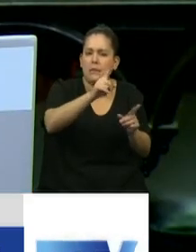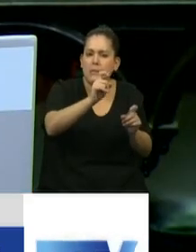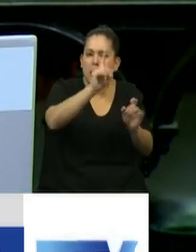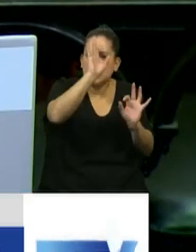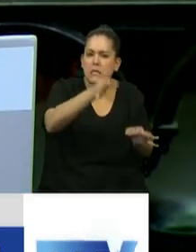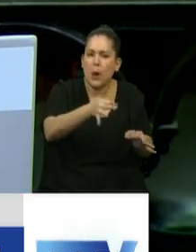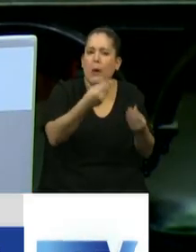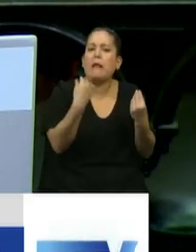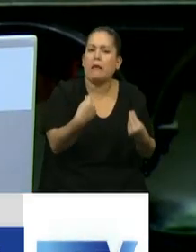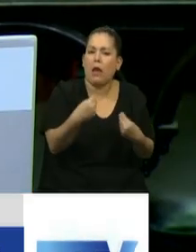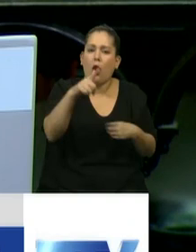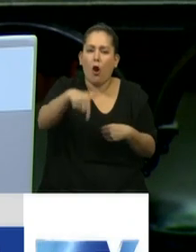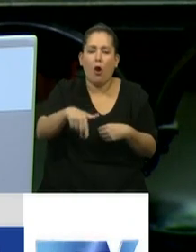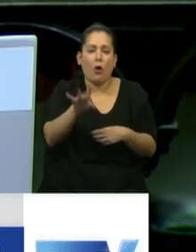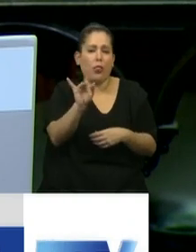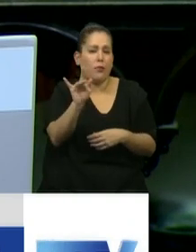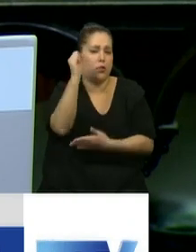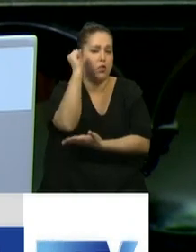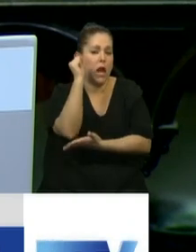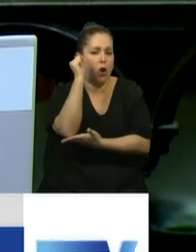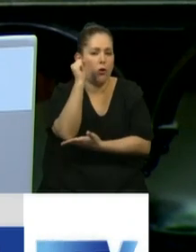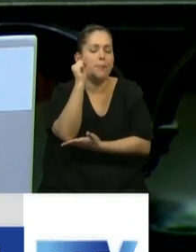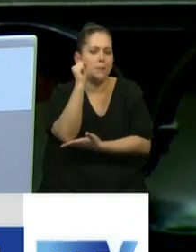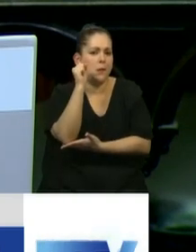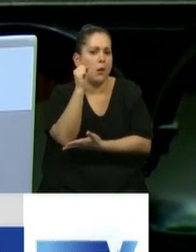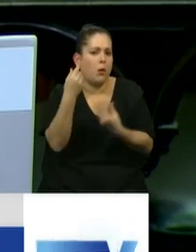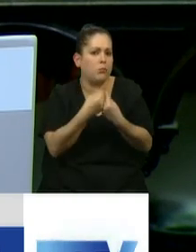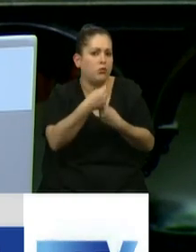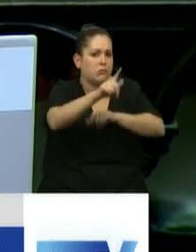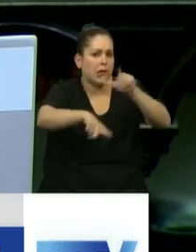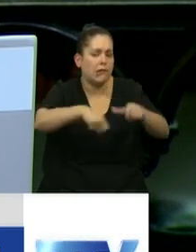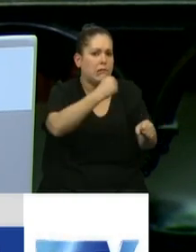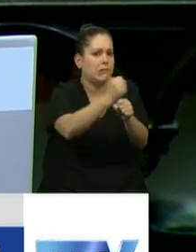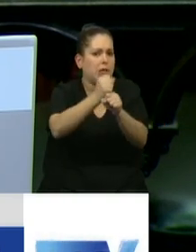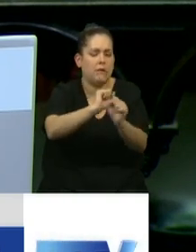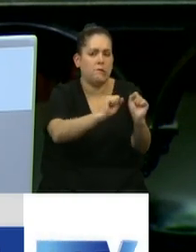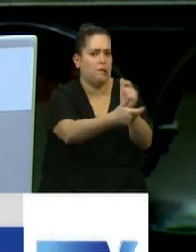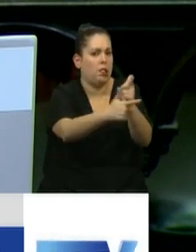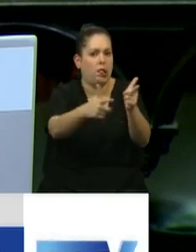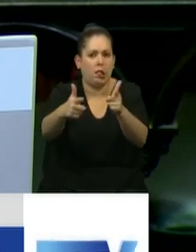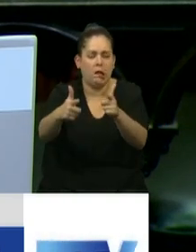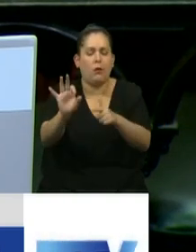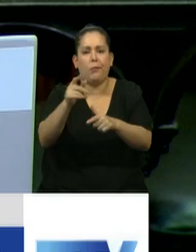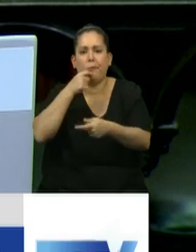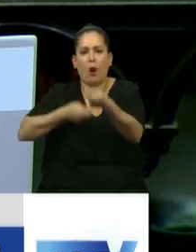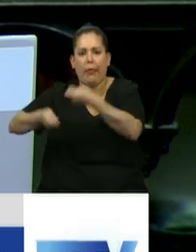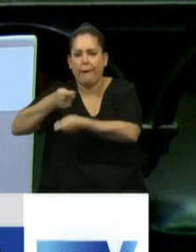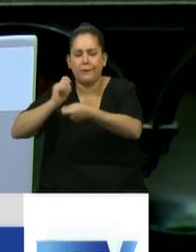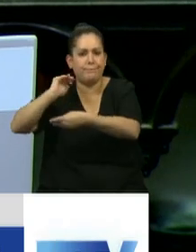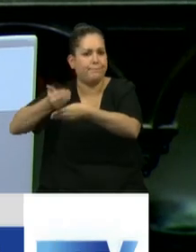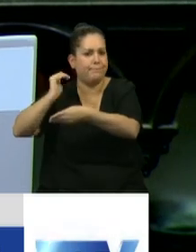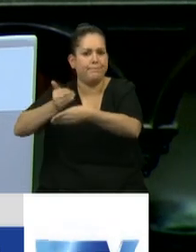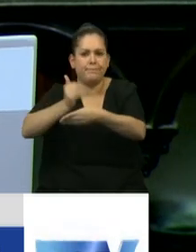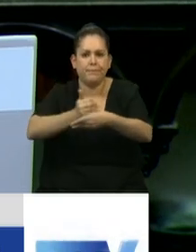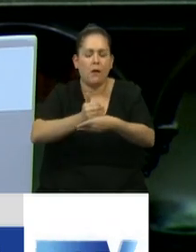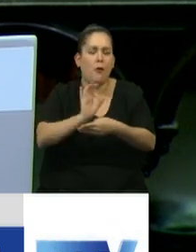que hoy la dificultad económica lleva a que muchos pierdan el trabajo, que muchos puedan perder su comercio, en saber cómo